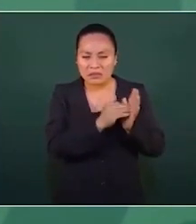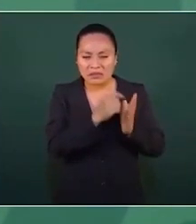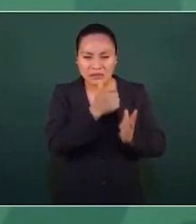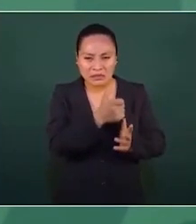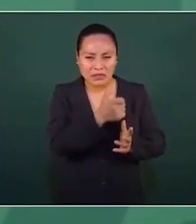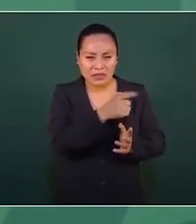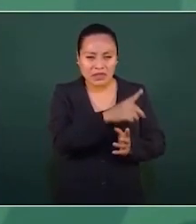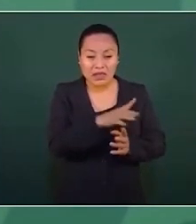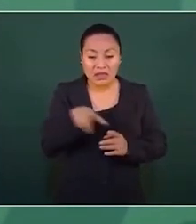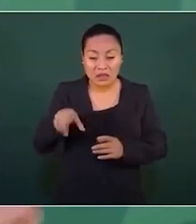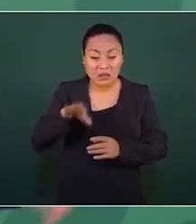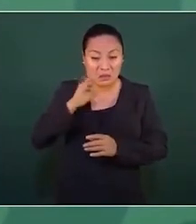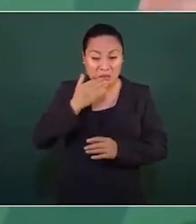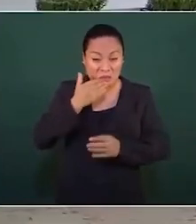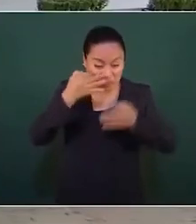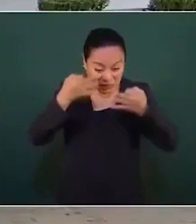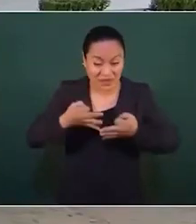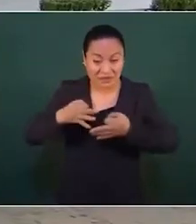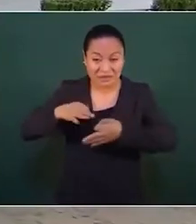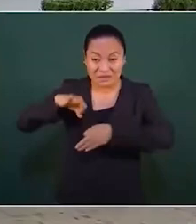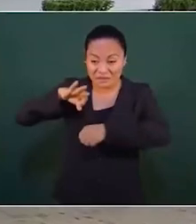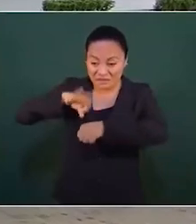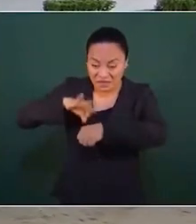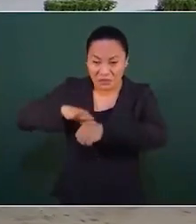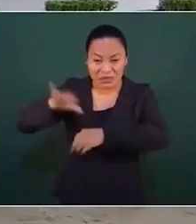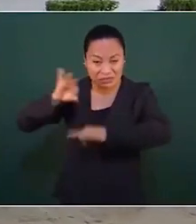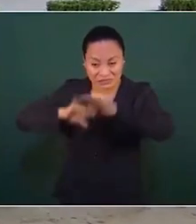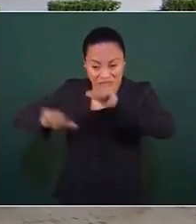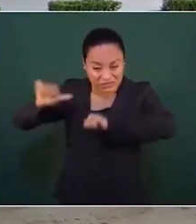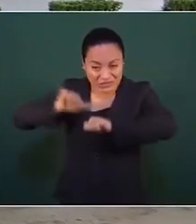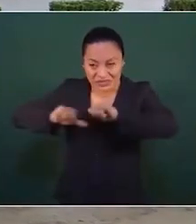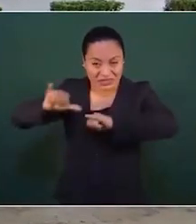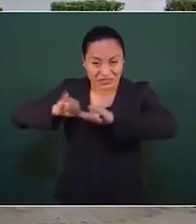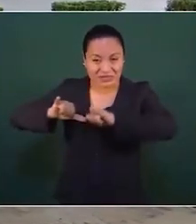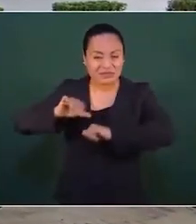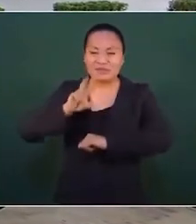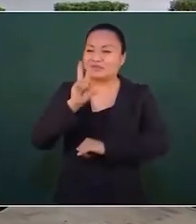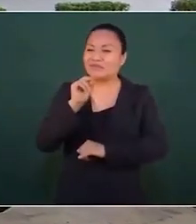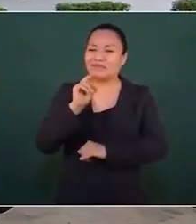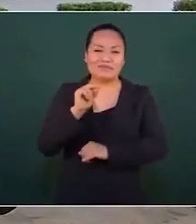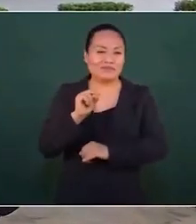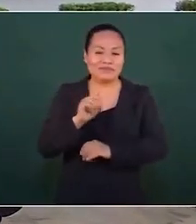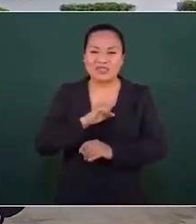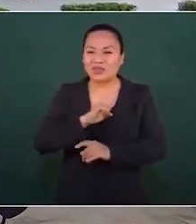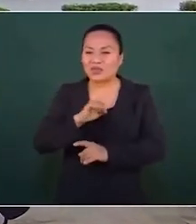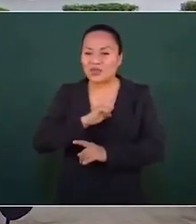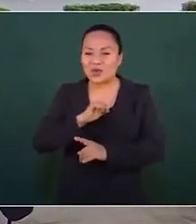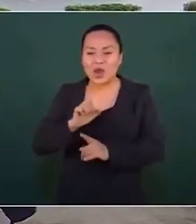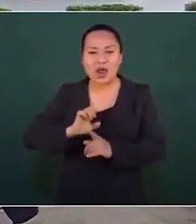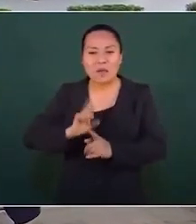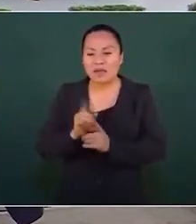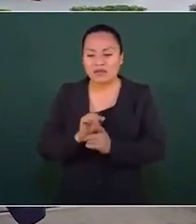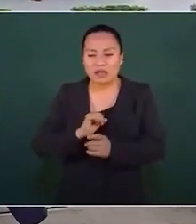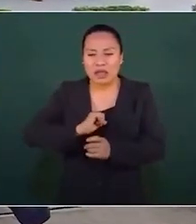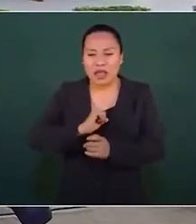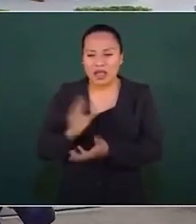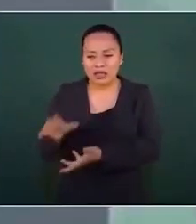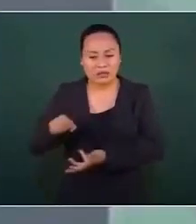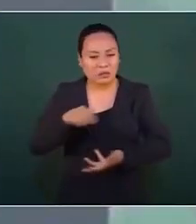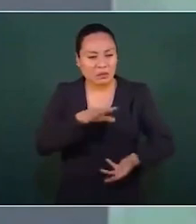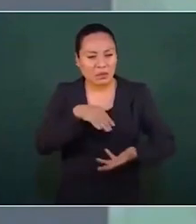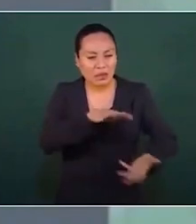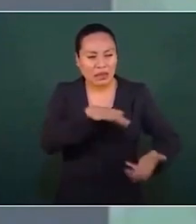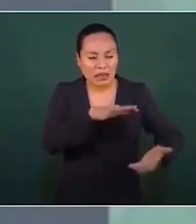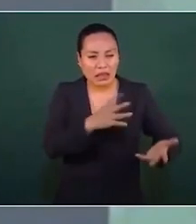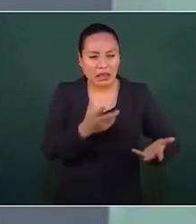farmacéuticas, sino lo que tenían eran influencias y se dedicaban a distribuir los medicamentos. Entonces,